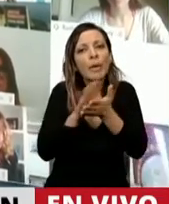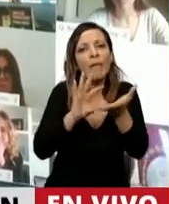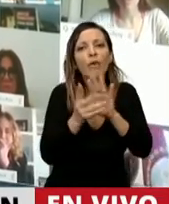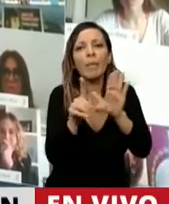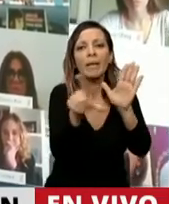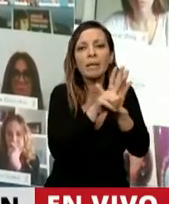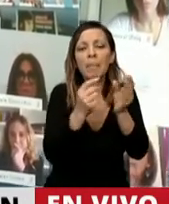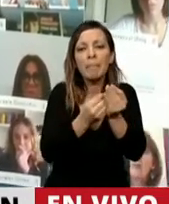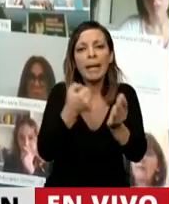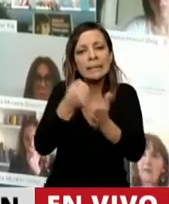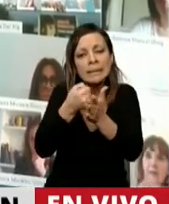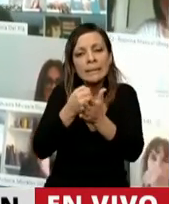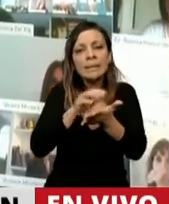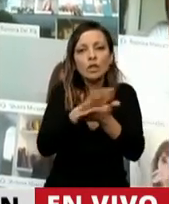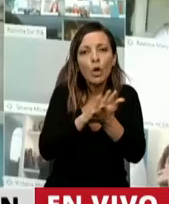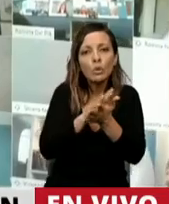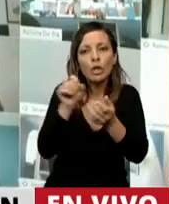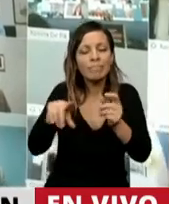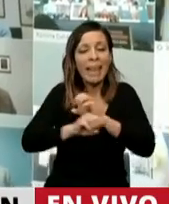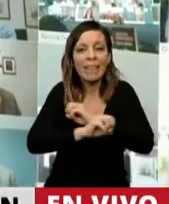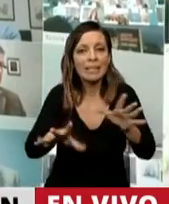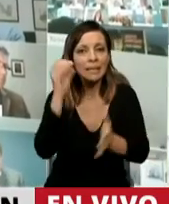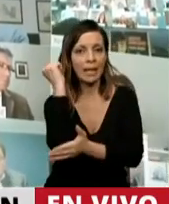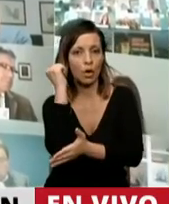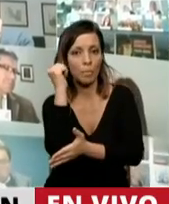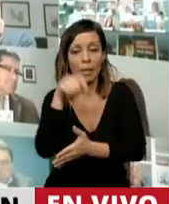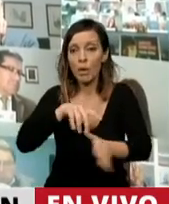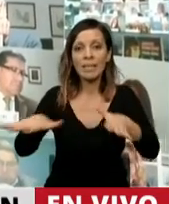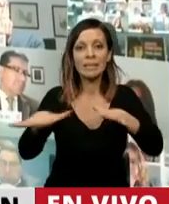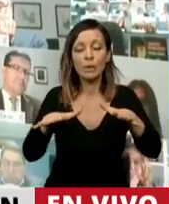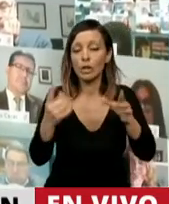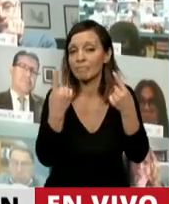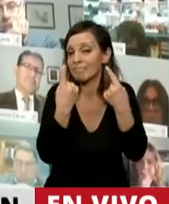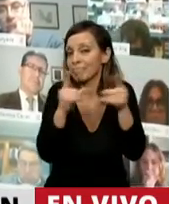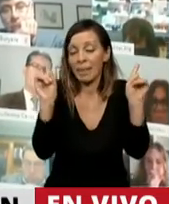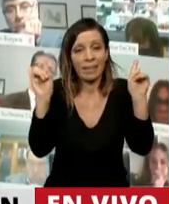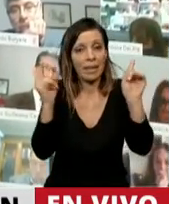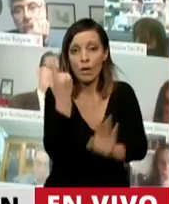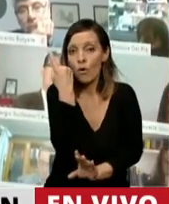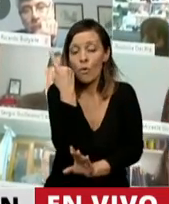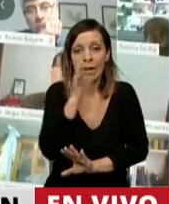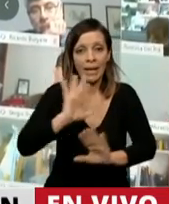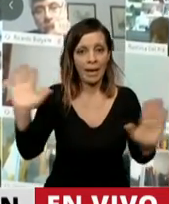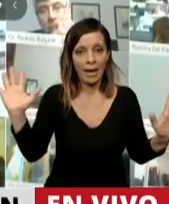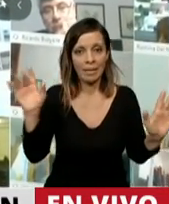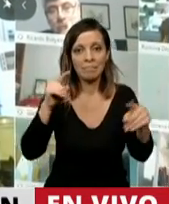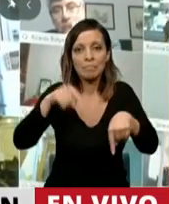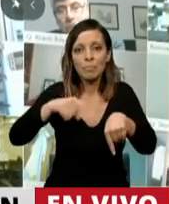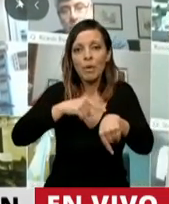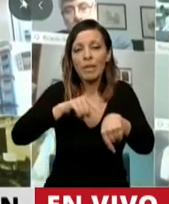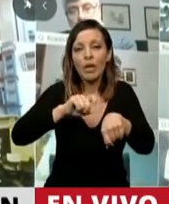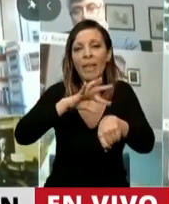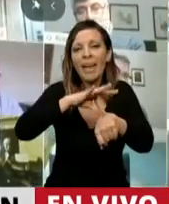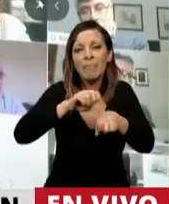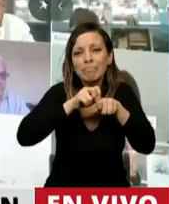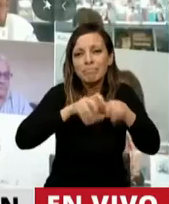afrontar el inminente desastre económico en el marco de una situación excepcional de pandemia como la que vivimos en